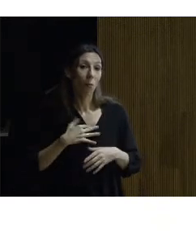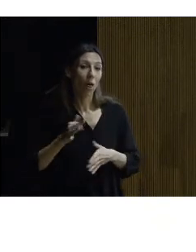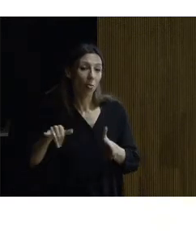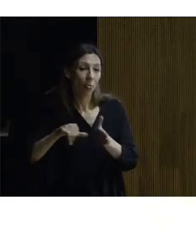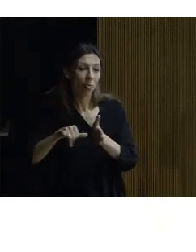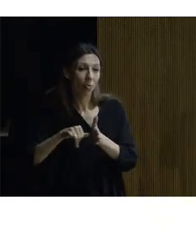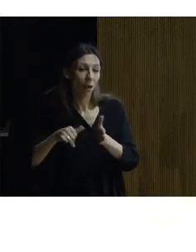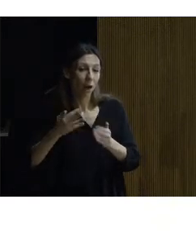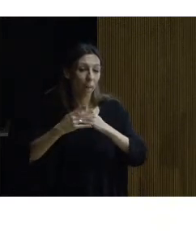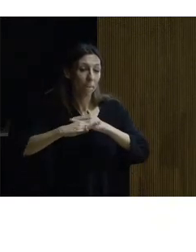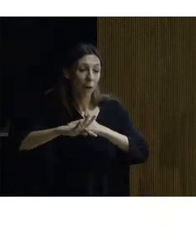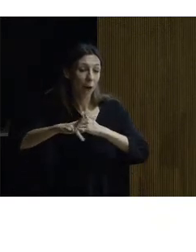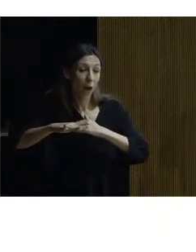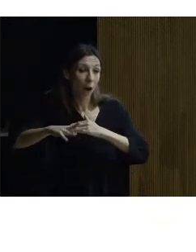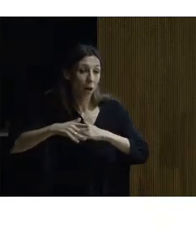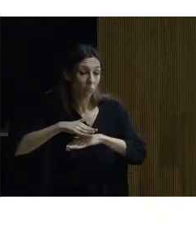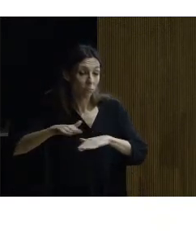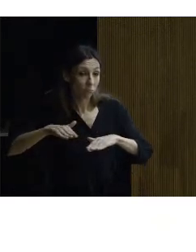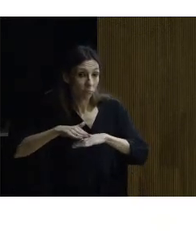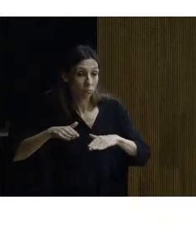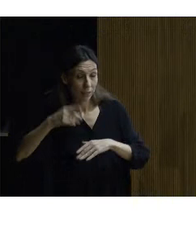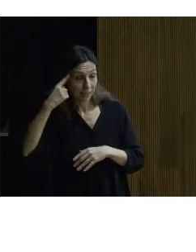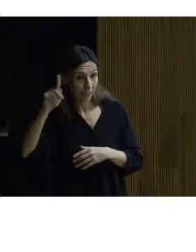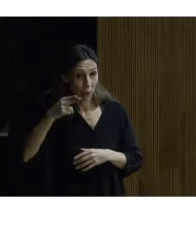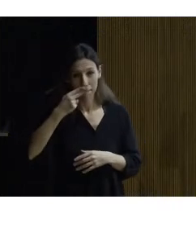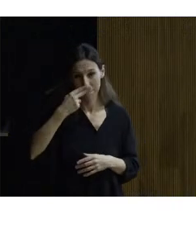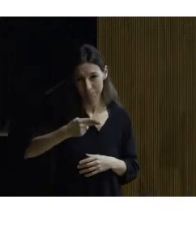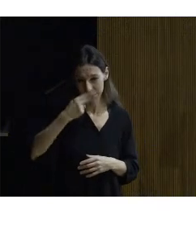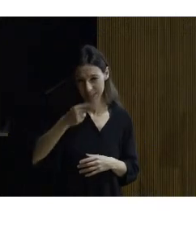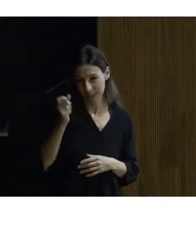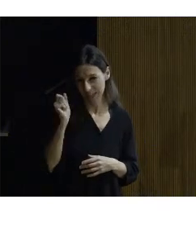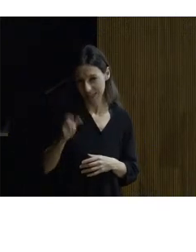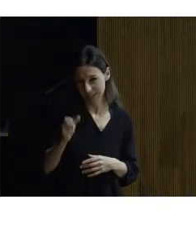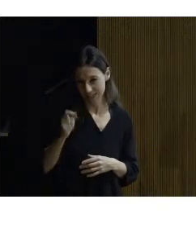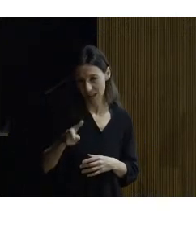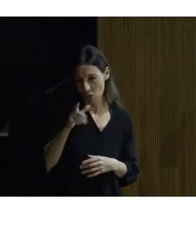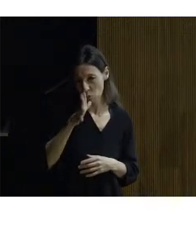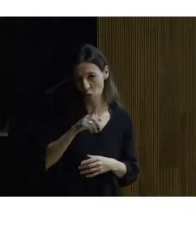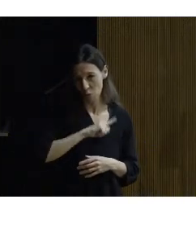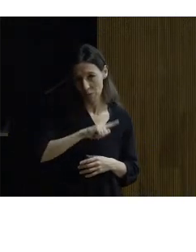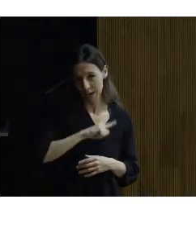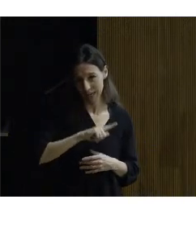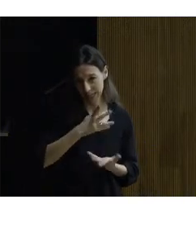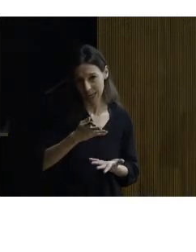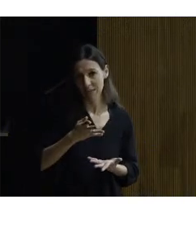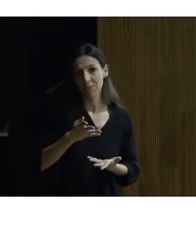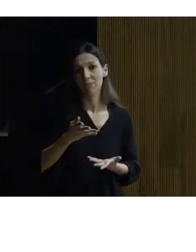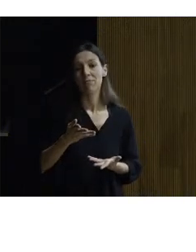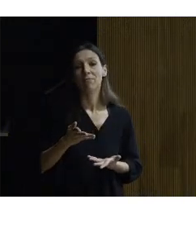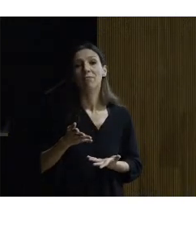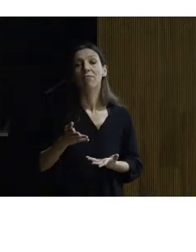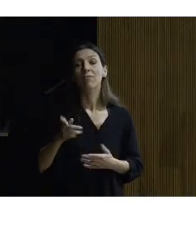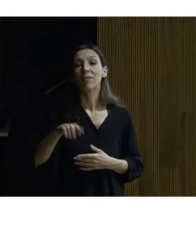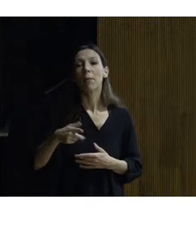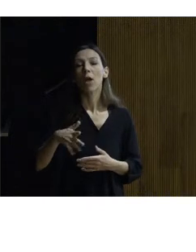la costa en la costa era visitada como se sabe por los corsarios turcos y luego a su vez pues también todavía el territorio de Granada